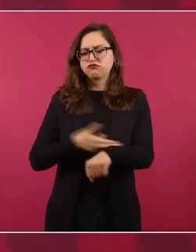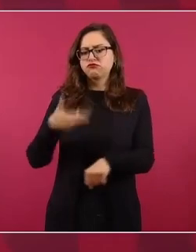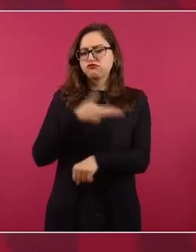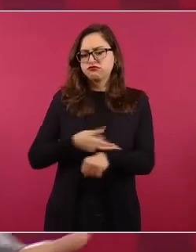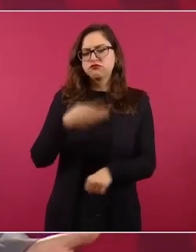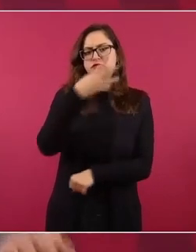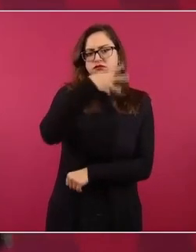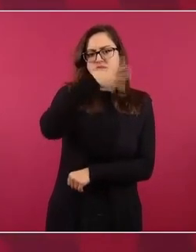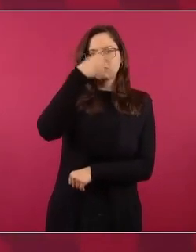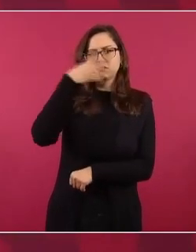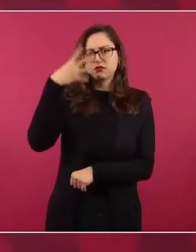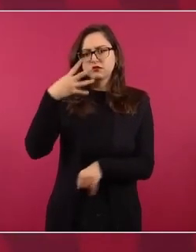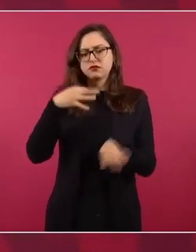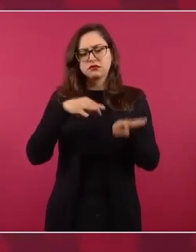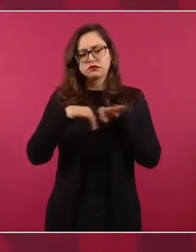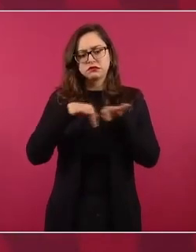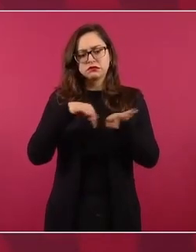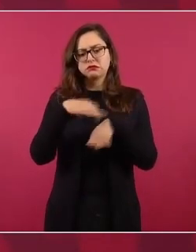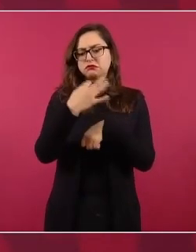porque hay una realidad.